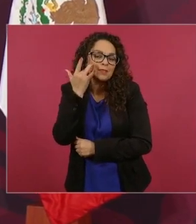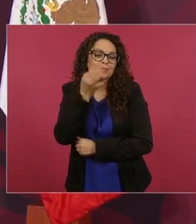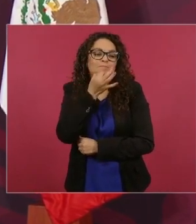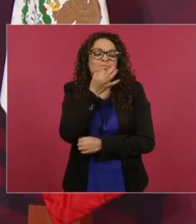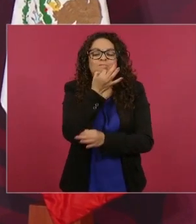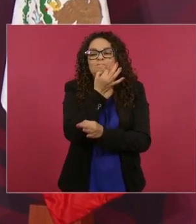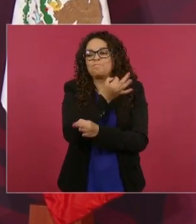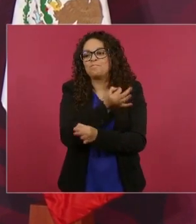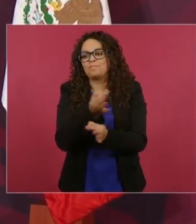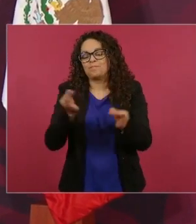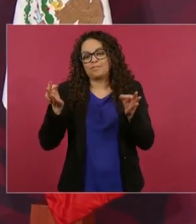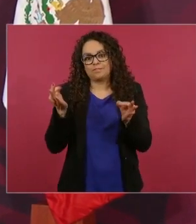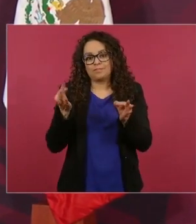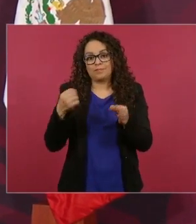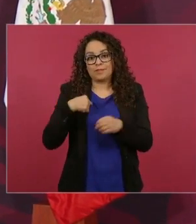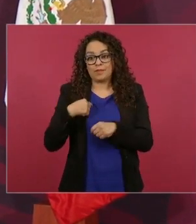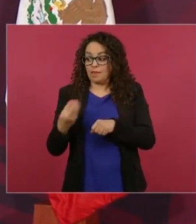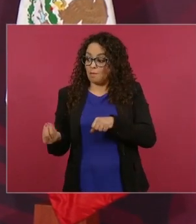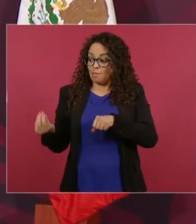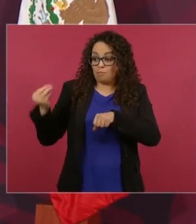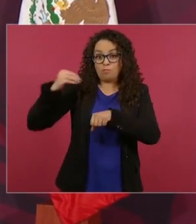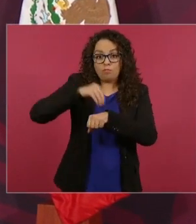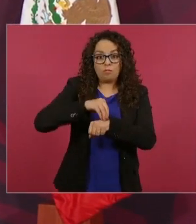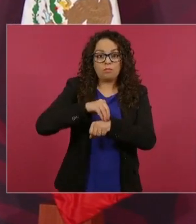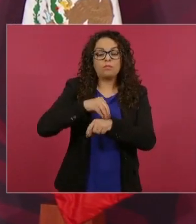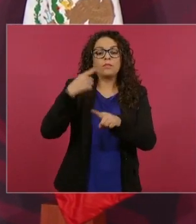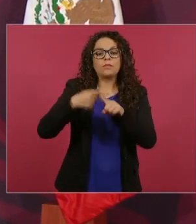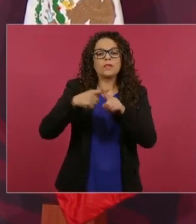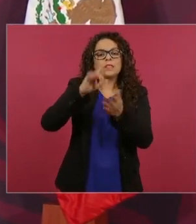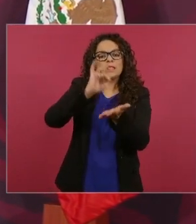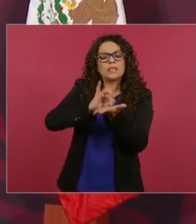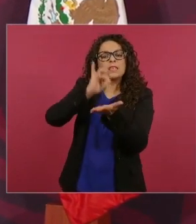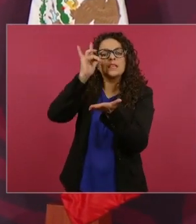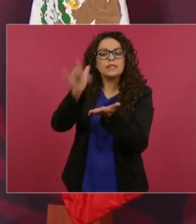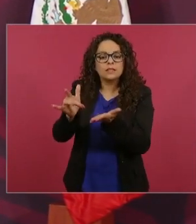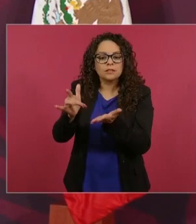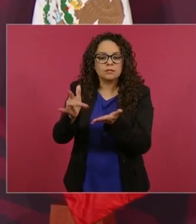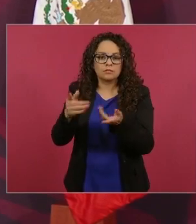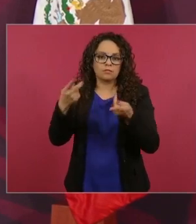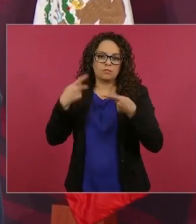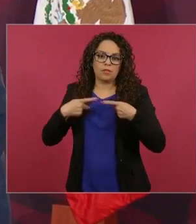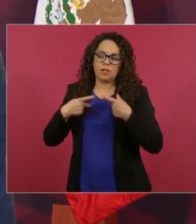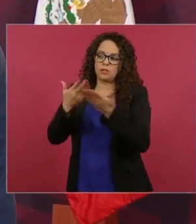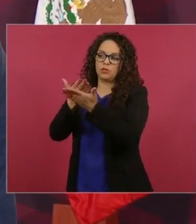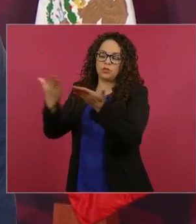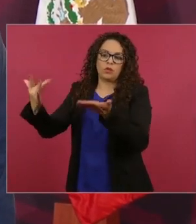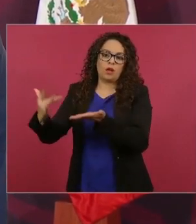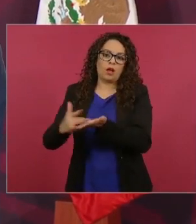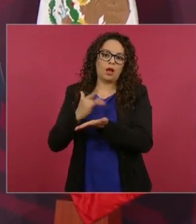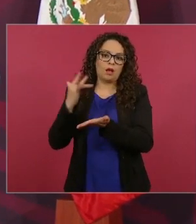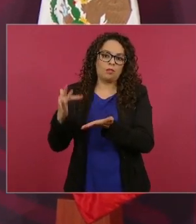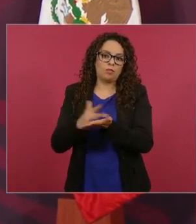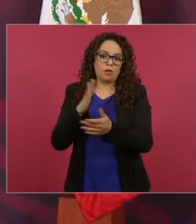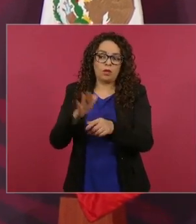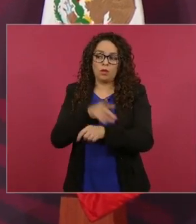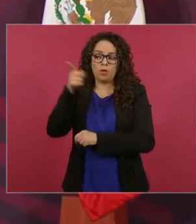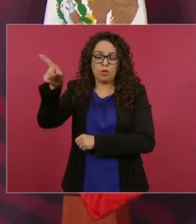nos apoya que no pierde la fe la